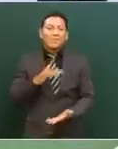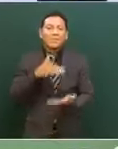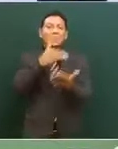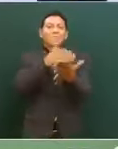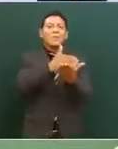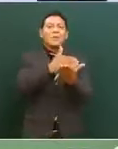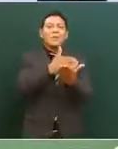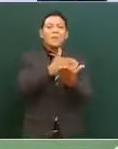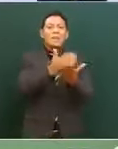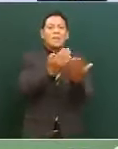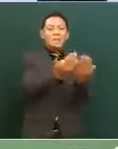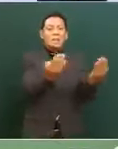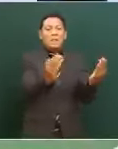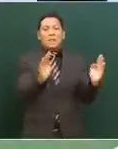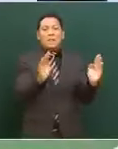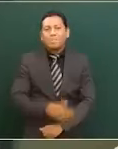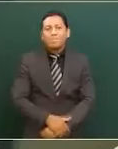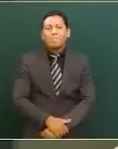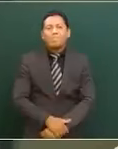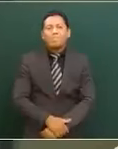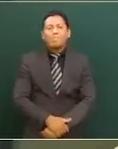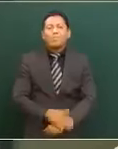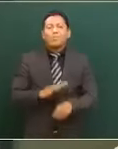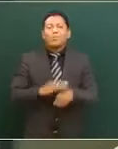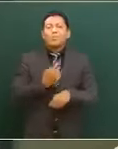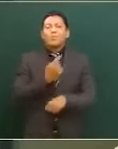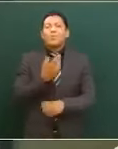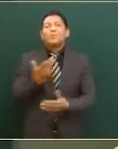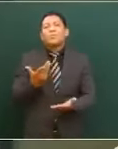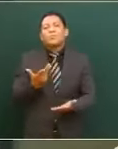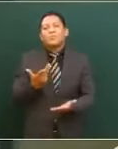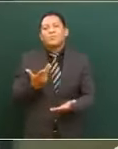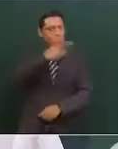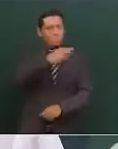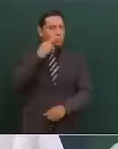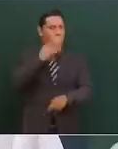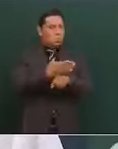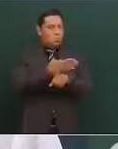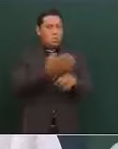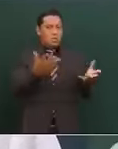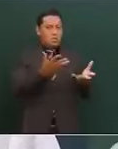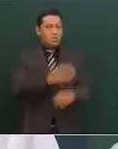aislar a todo un pueblo por razones políticas.